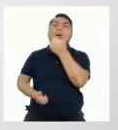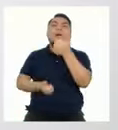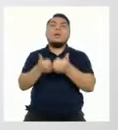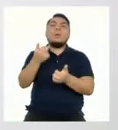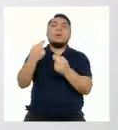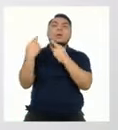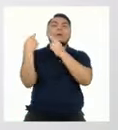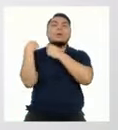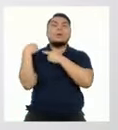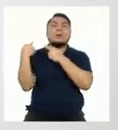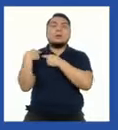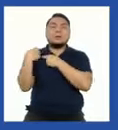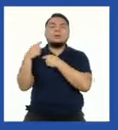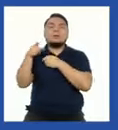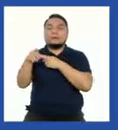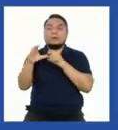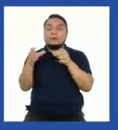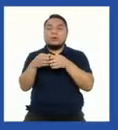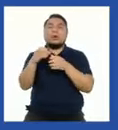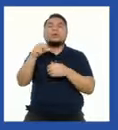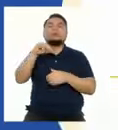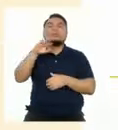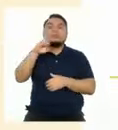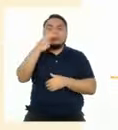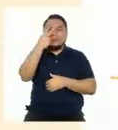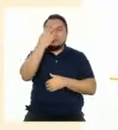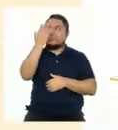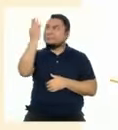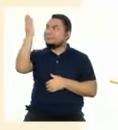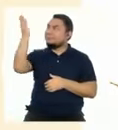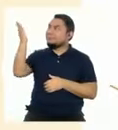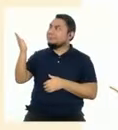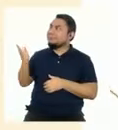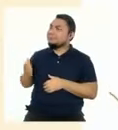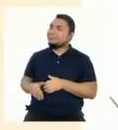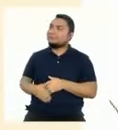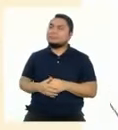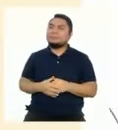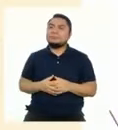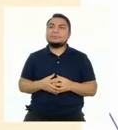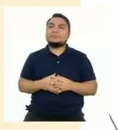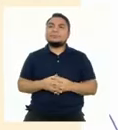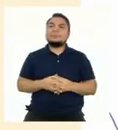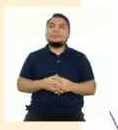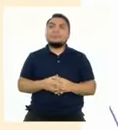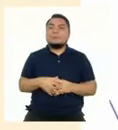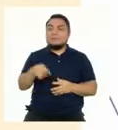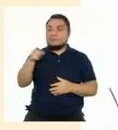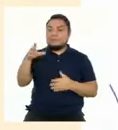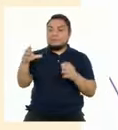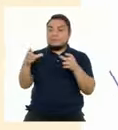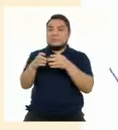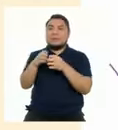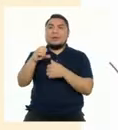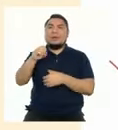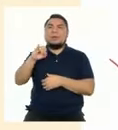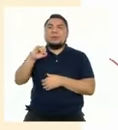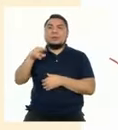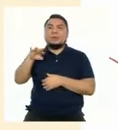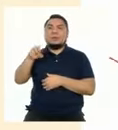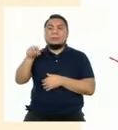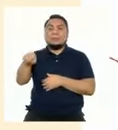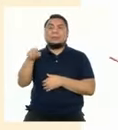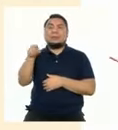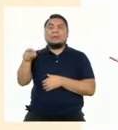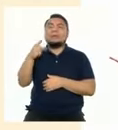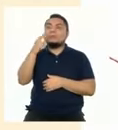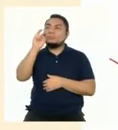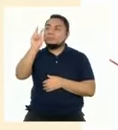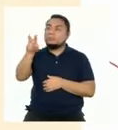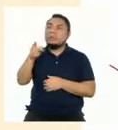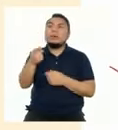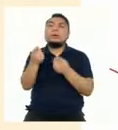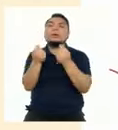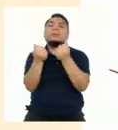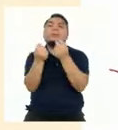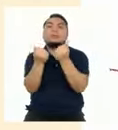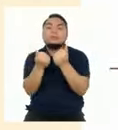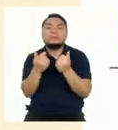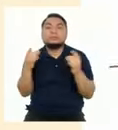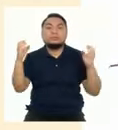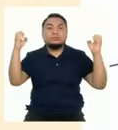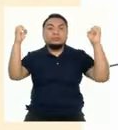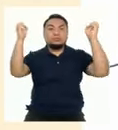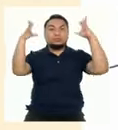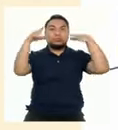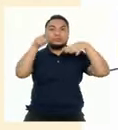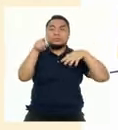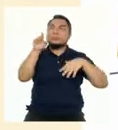funciones que cumplen Ocine Hermin. Como ves, esta institución se encarga de fijar precios y tarifas en